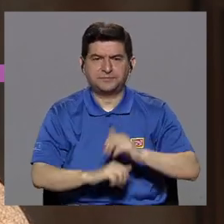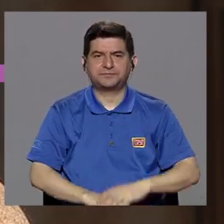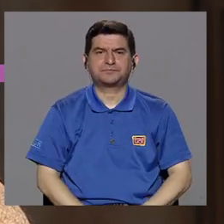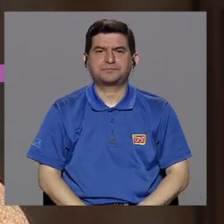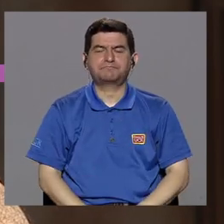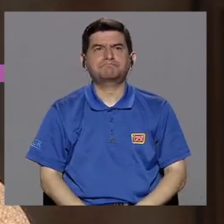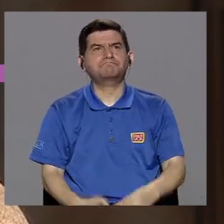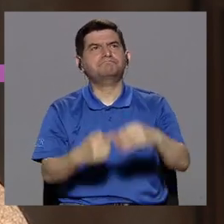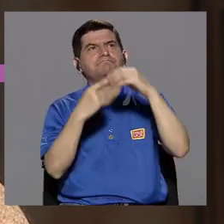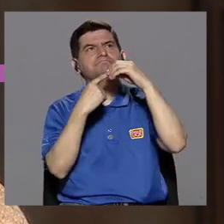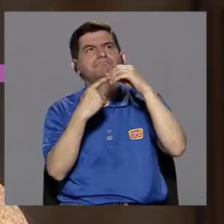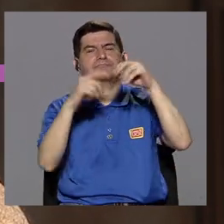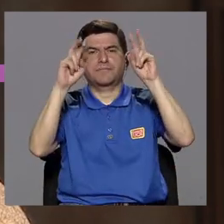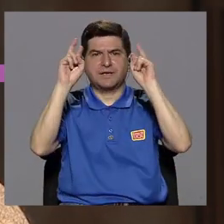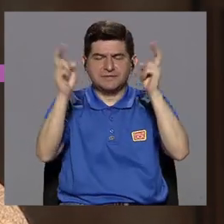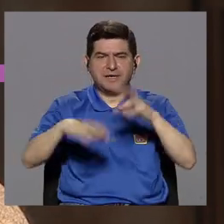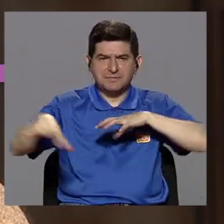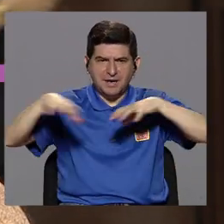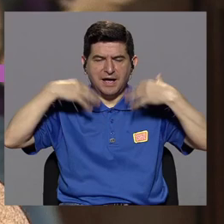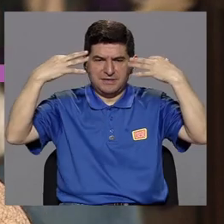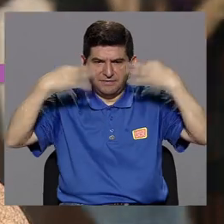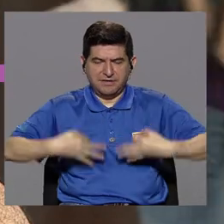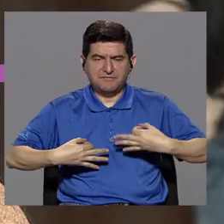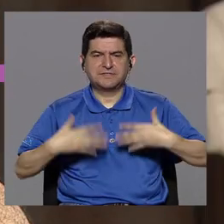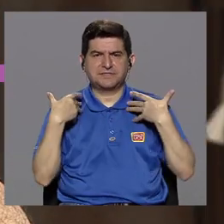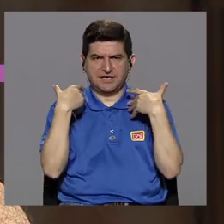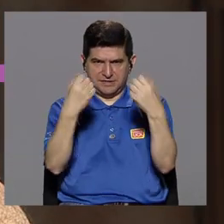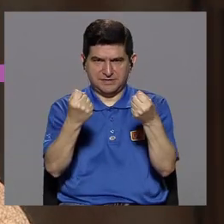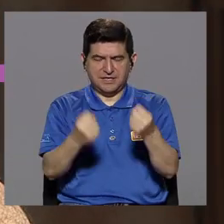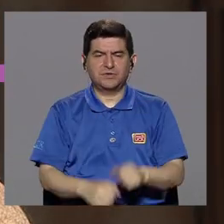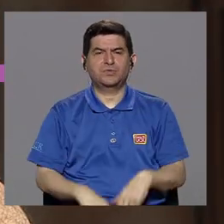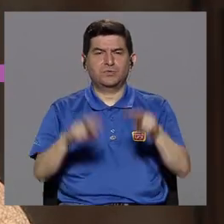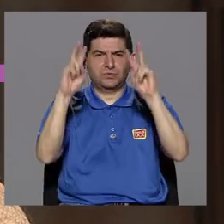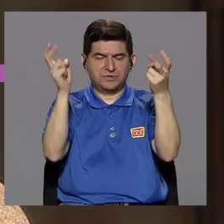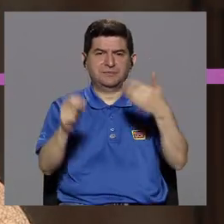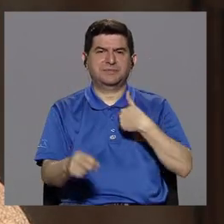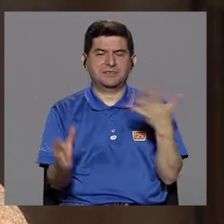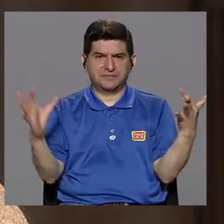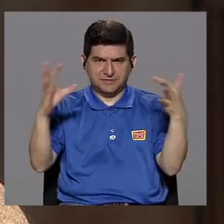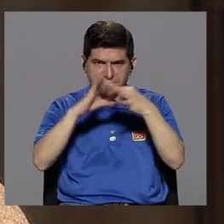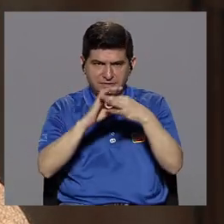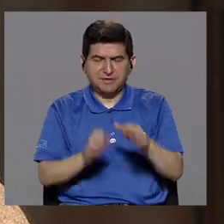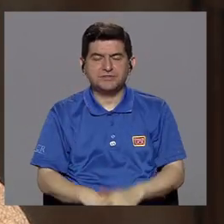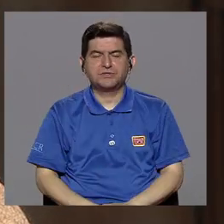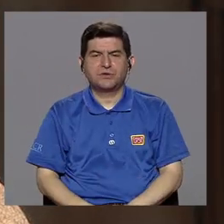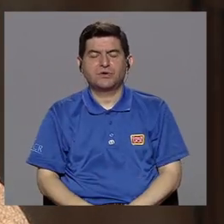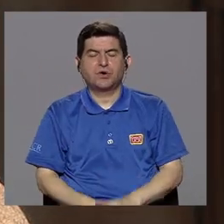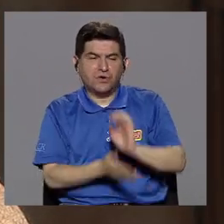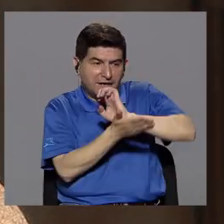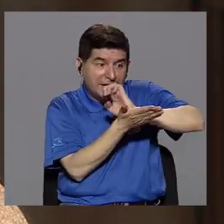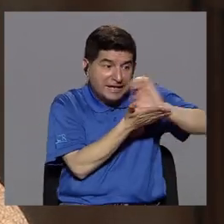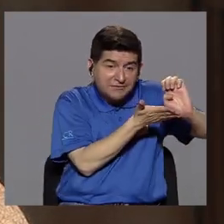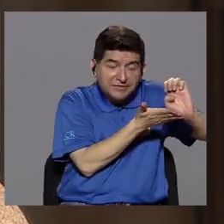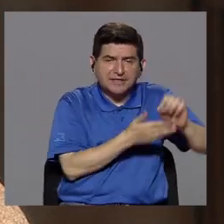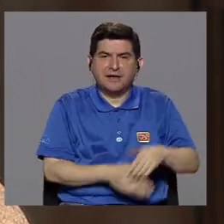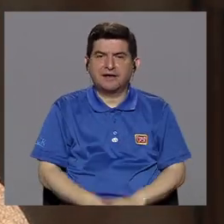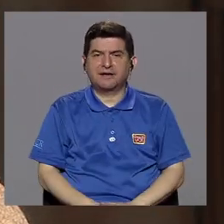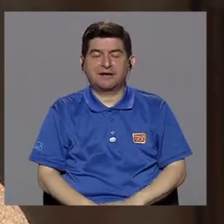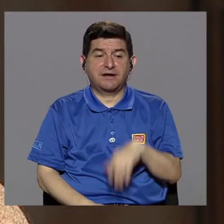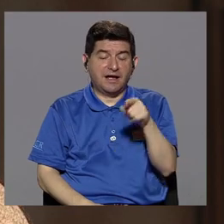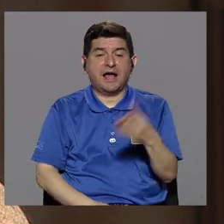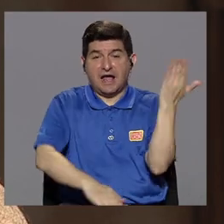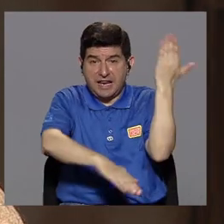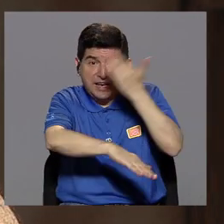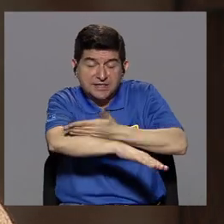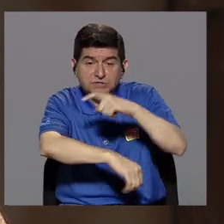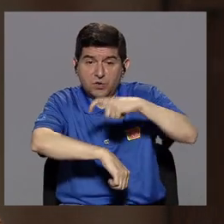y principalmente temas de actividad física y salud. Hay muchos temas que tienen que ver con prevención, prevención de lesiones